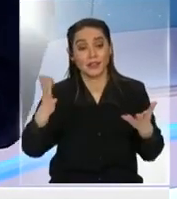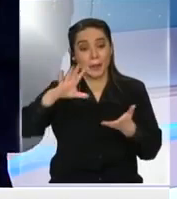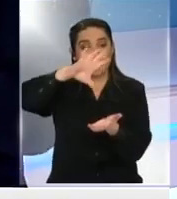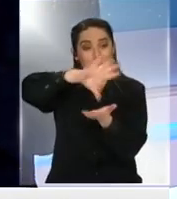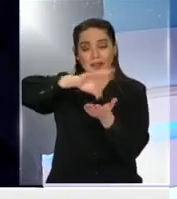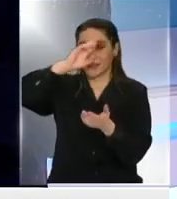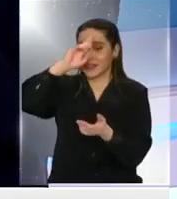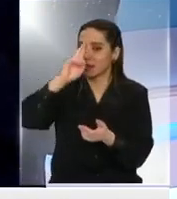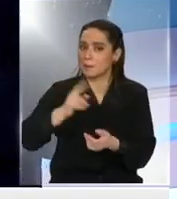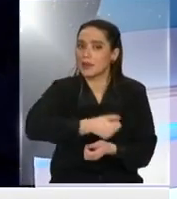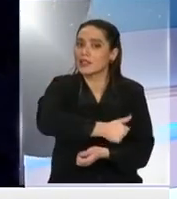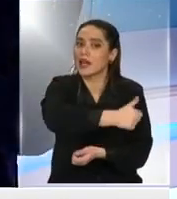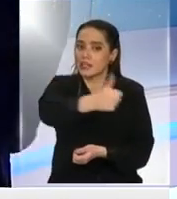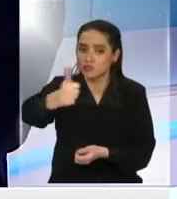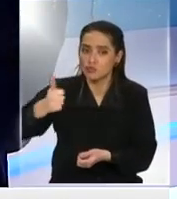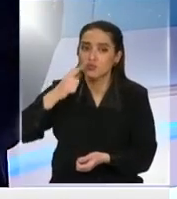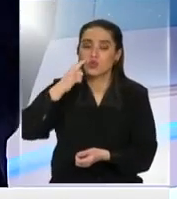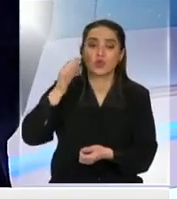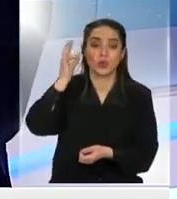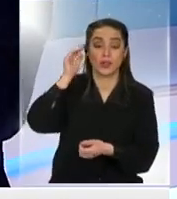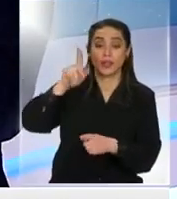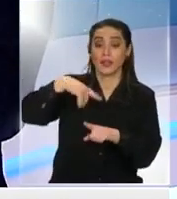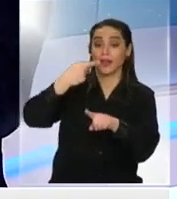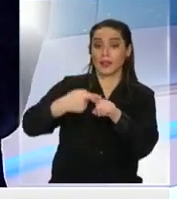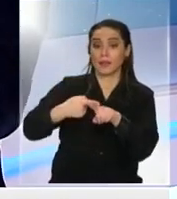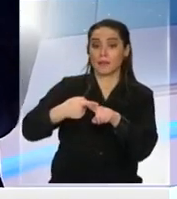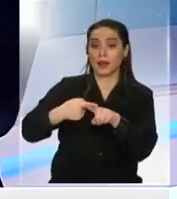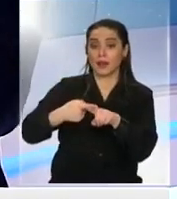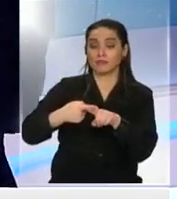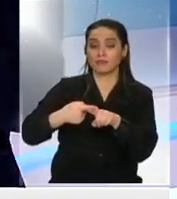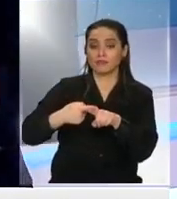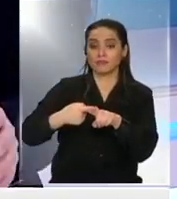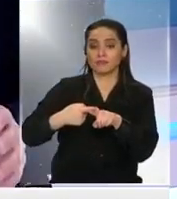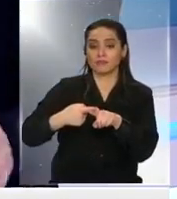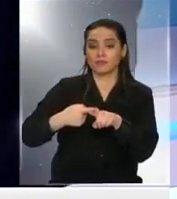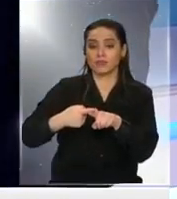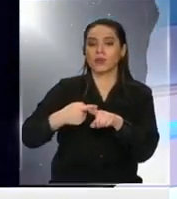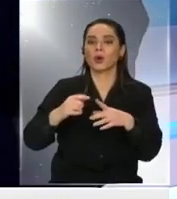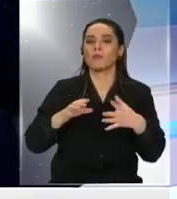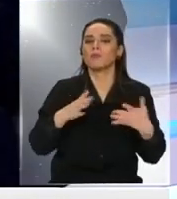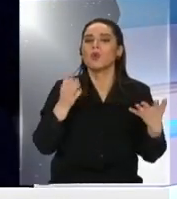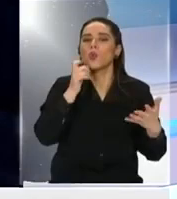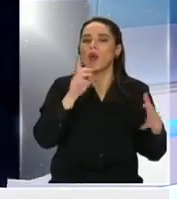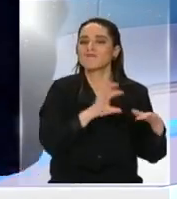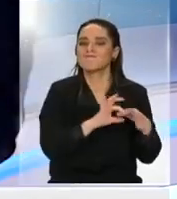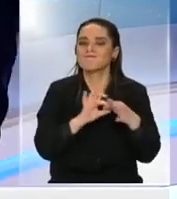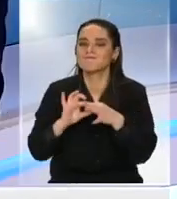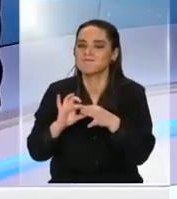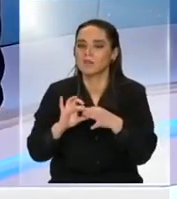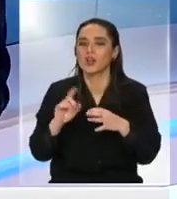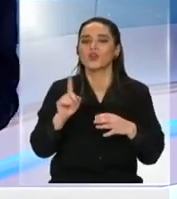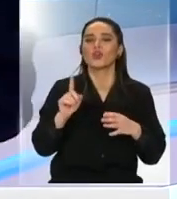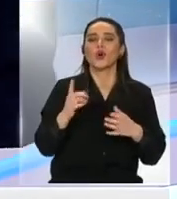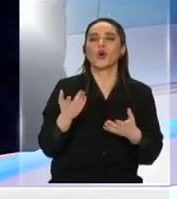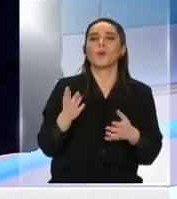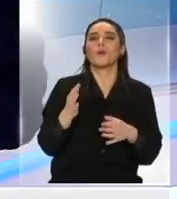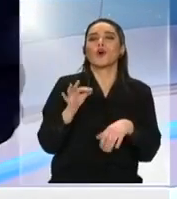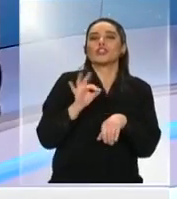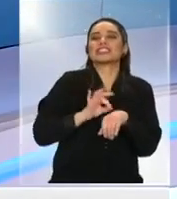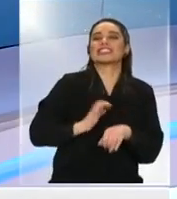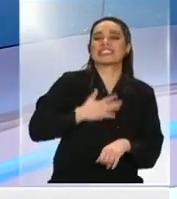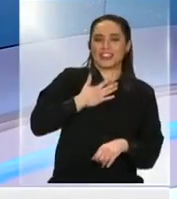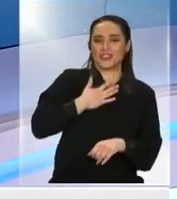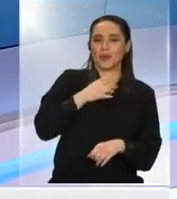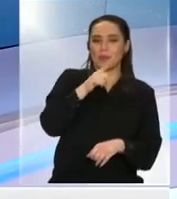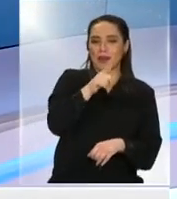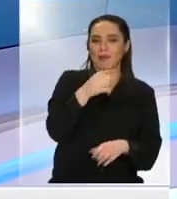respeta a todos y a todas pero también atacando fundamentalmente las causas y no los síntomas porque esto es un síntoma